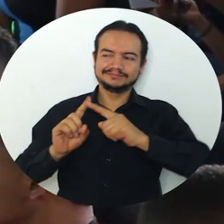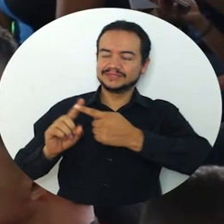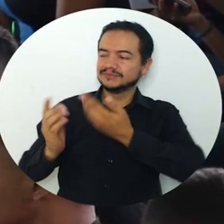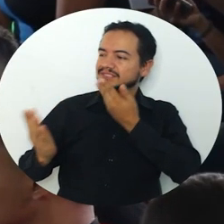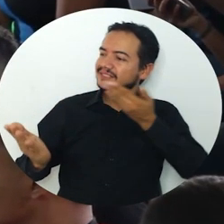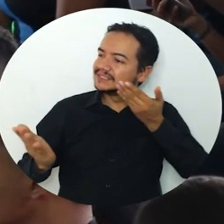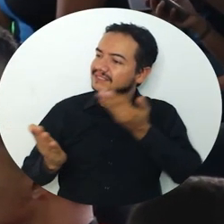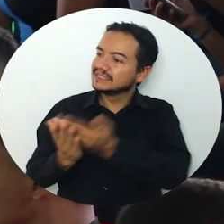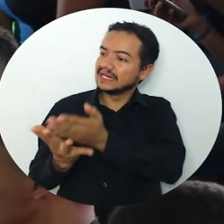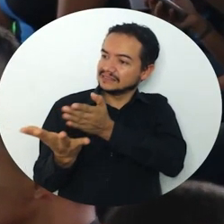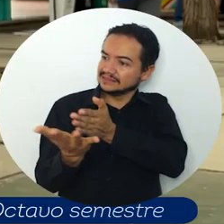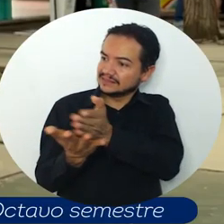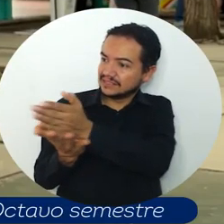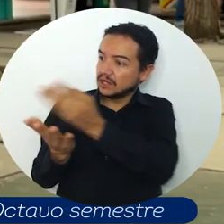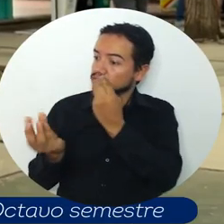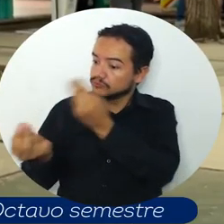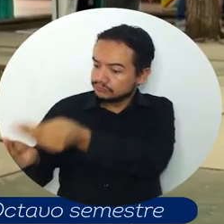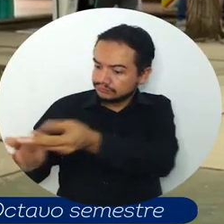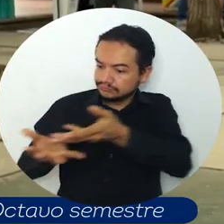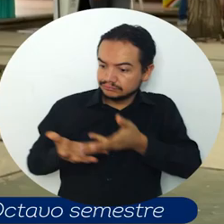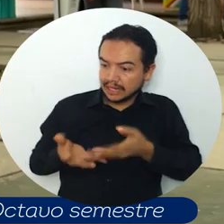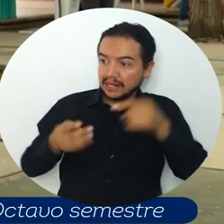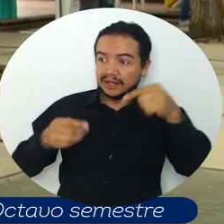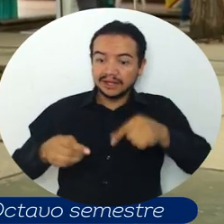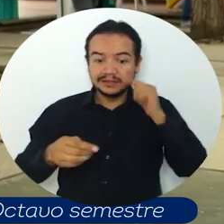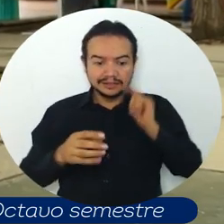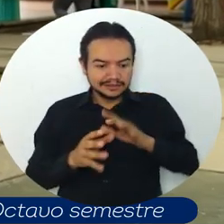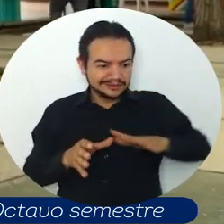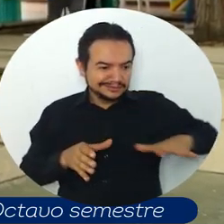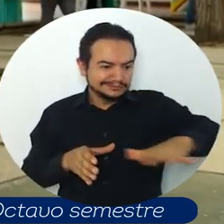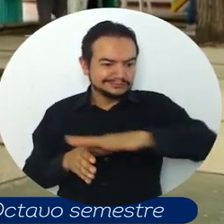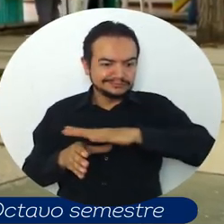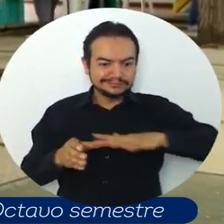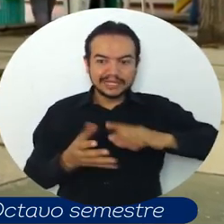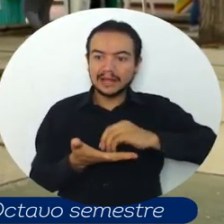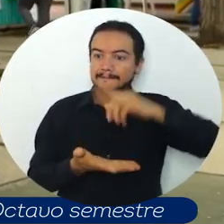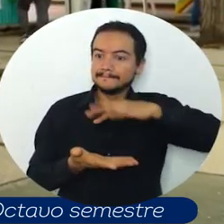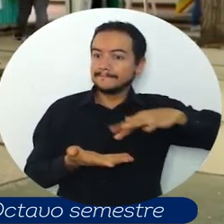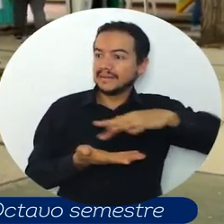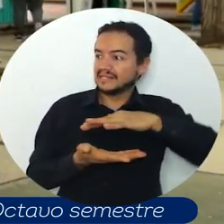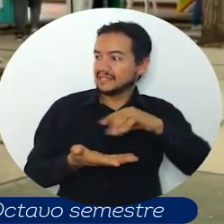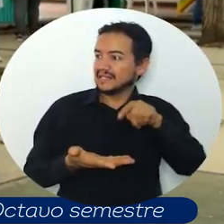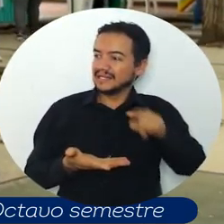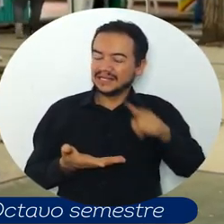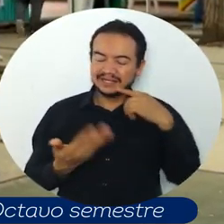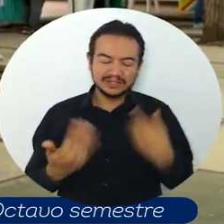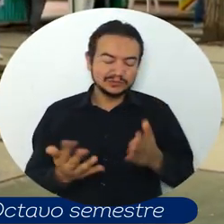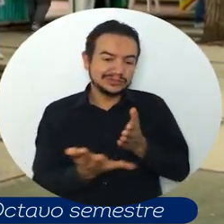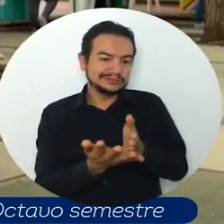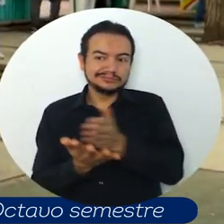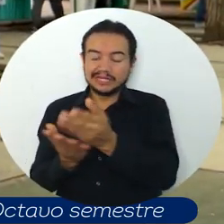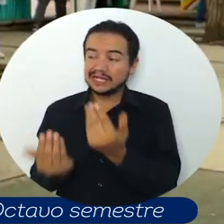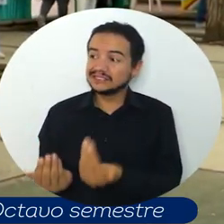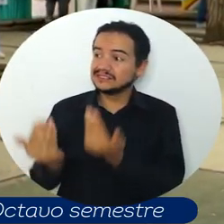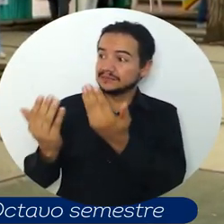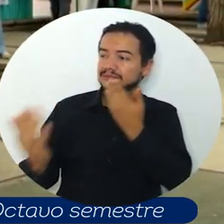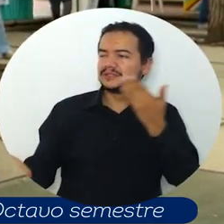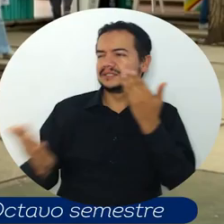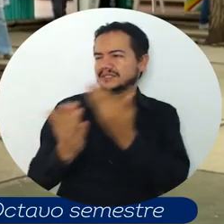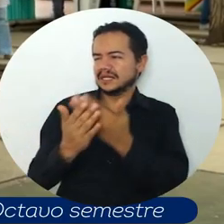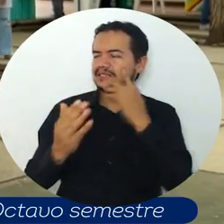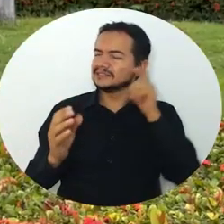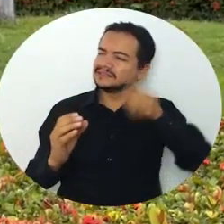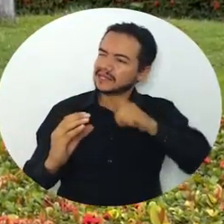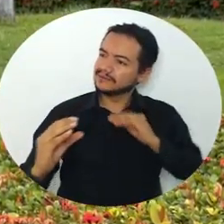Principalmente gracias por brindar a la comunidad, Magdalena, estas ramas que son muy útiles y que cada día debe ser de mayor